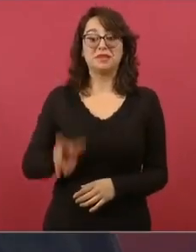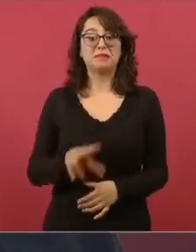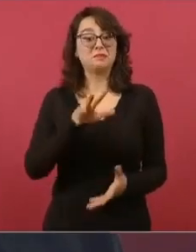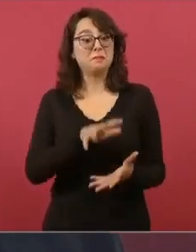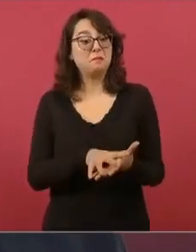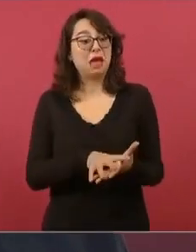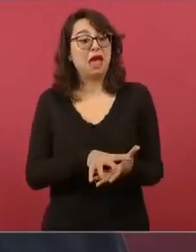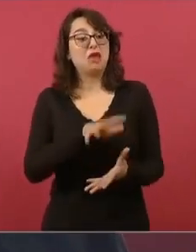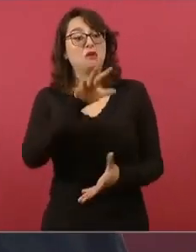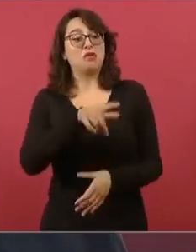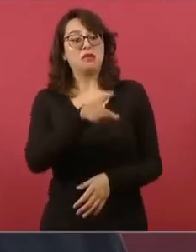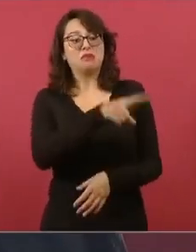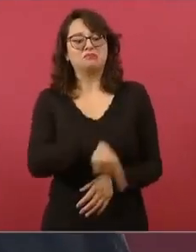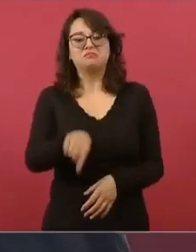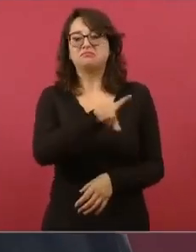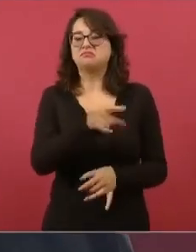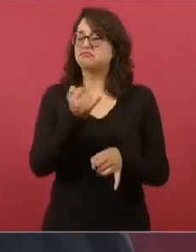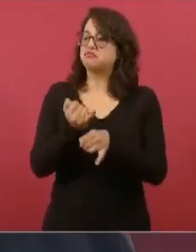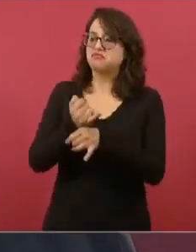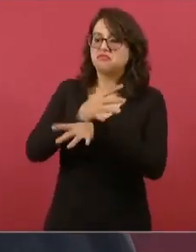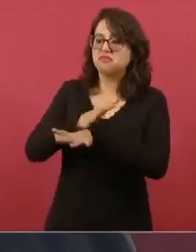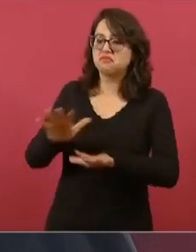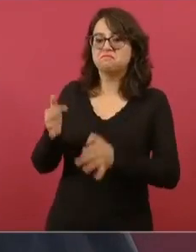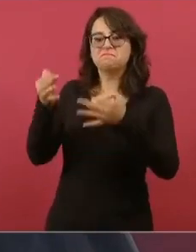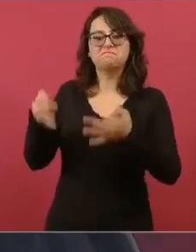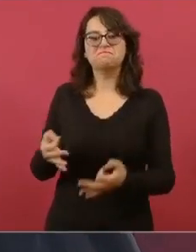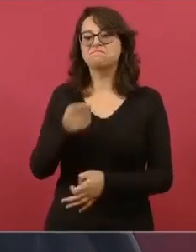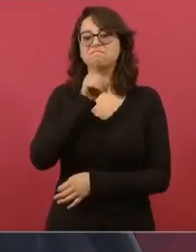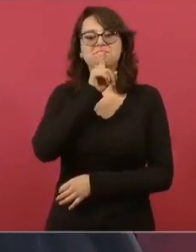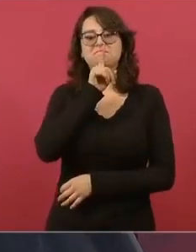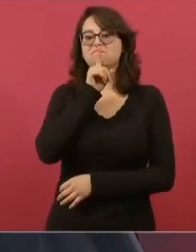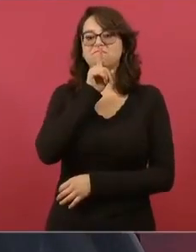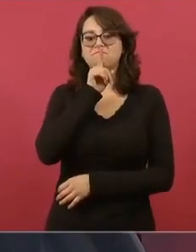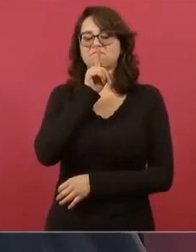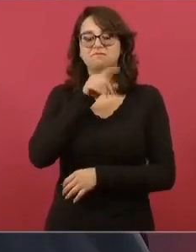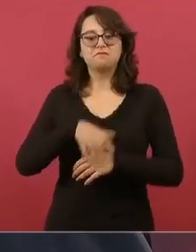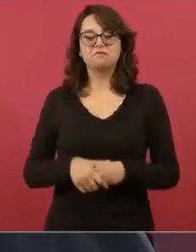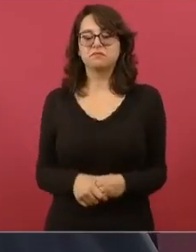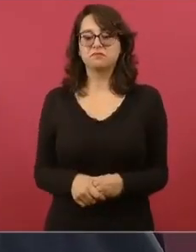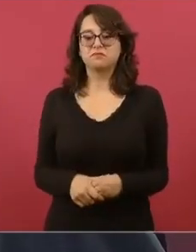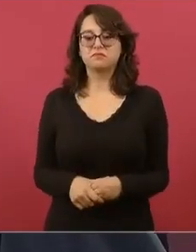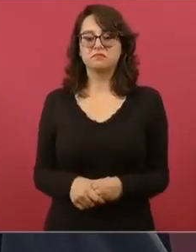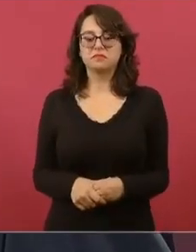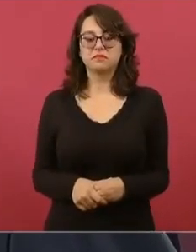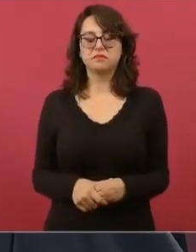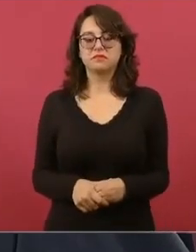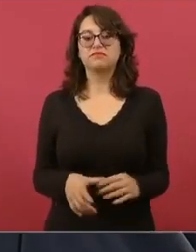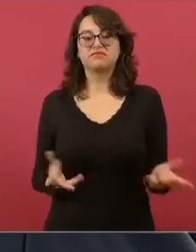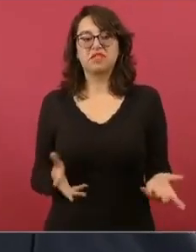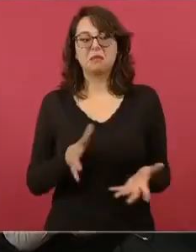de manipulación, la regla,